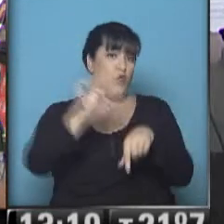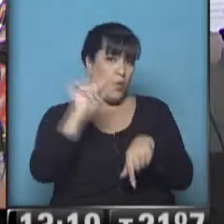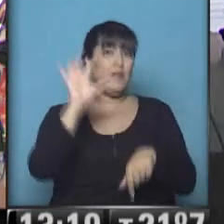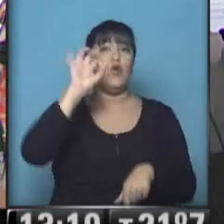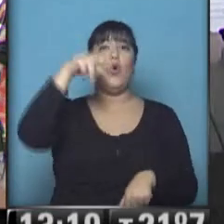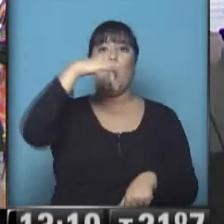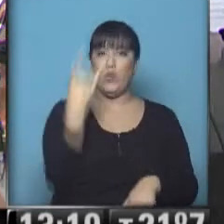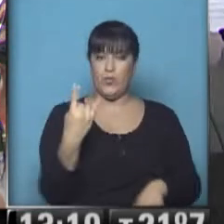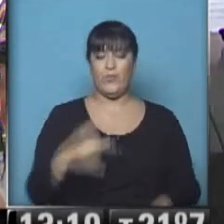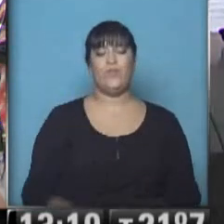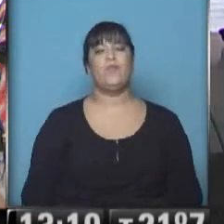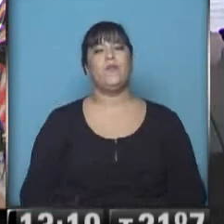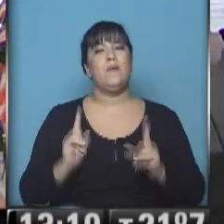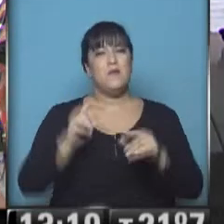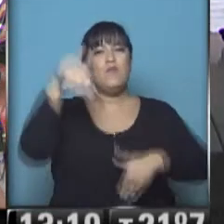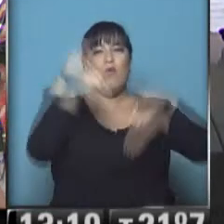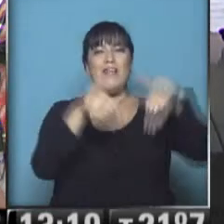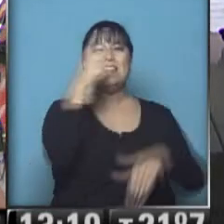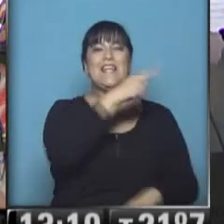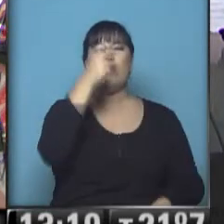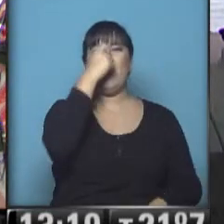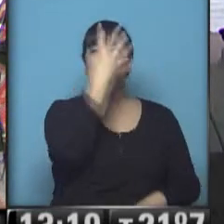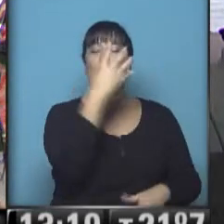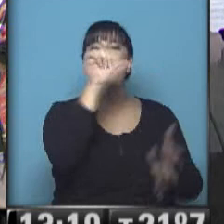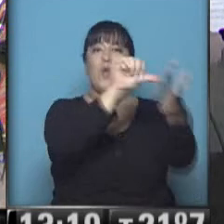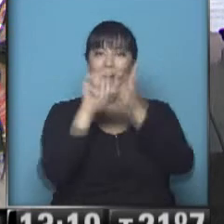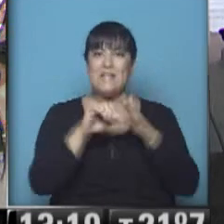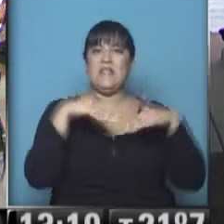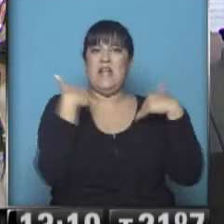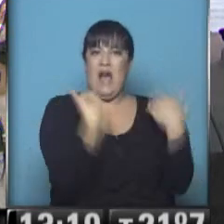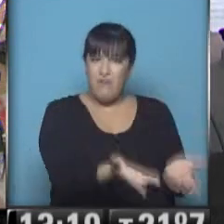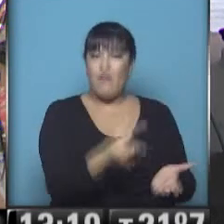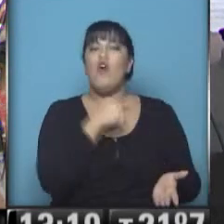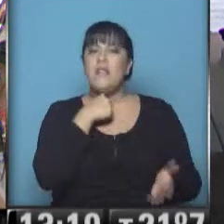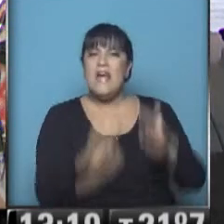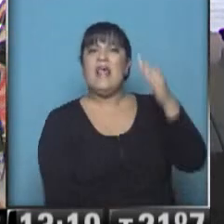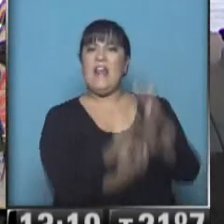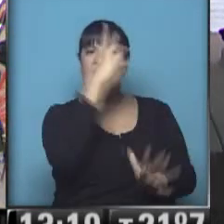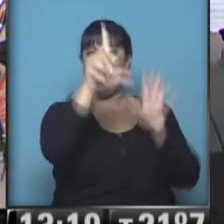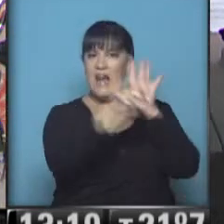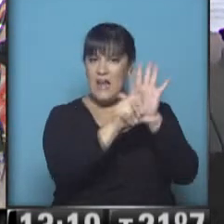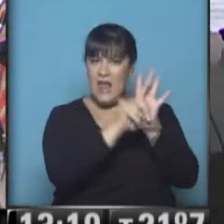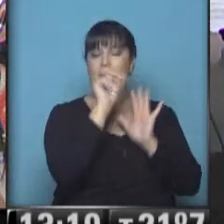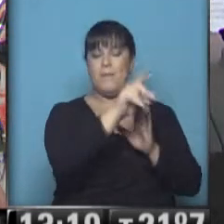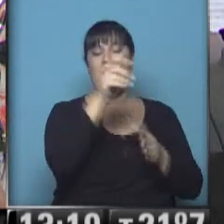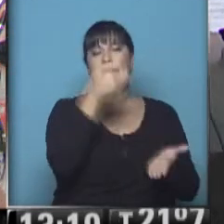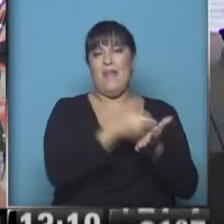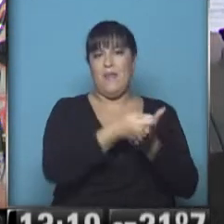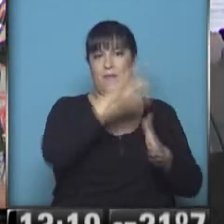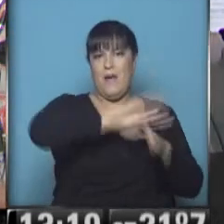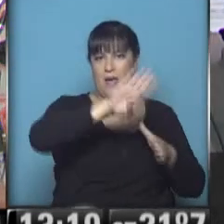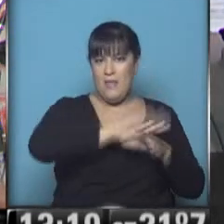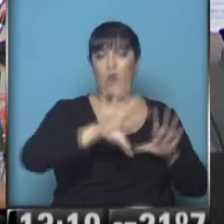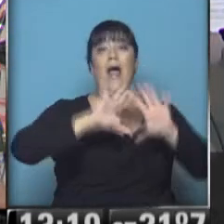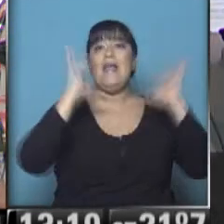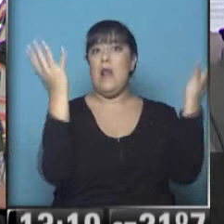Unidas, luego de la votación de 124 países en favor de una propuesta de regulación, de un marco regulatorio para las reestructuraciones de deuda en